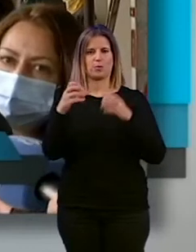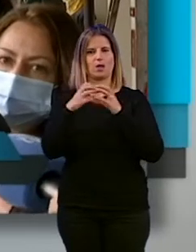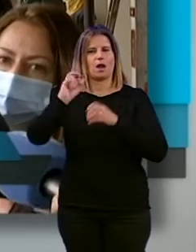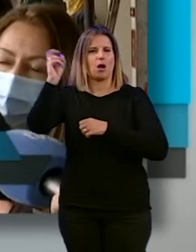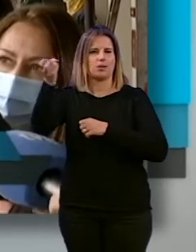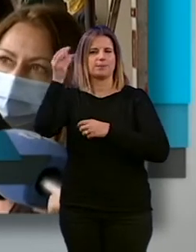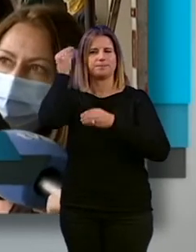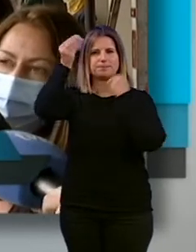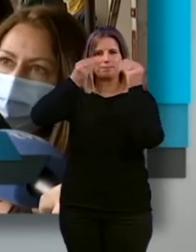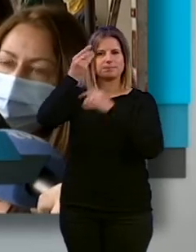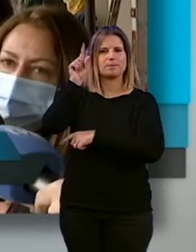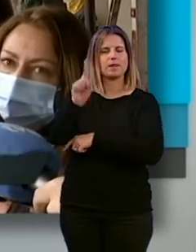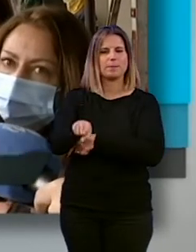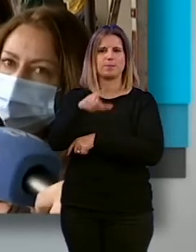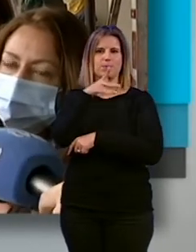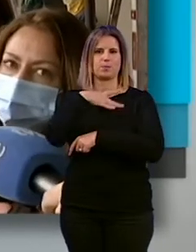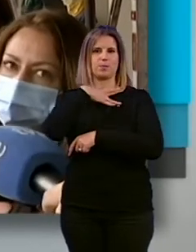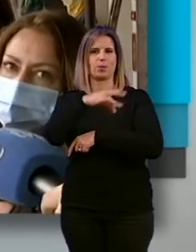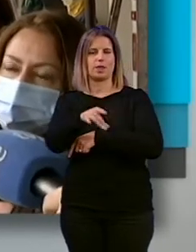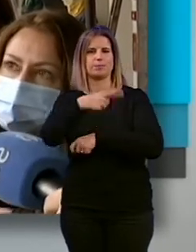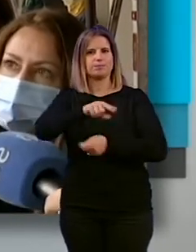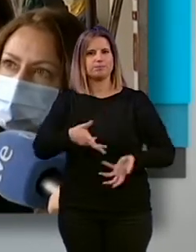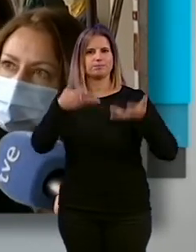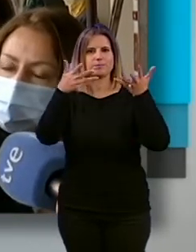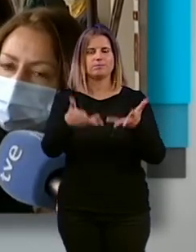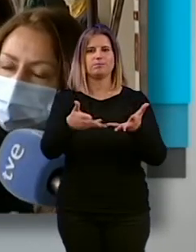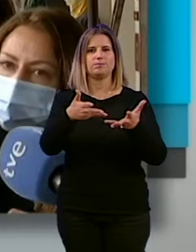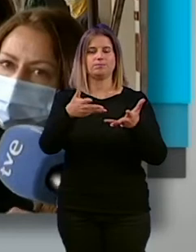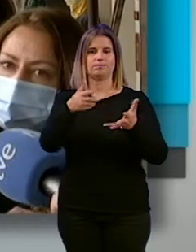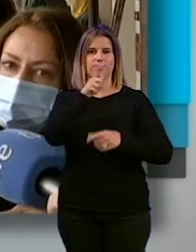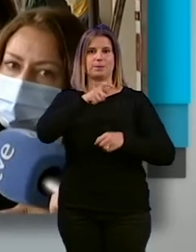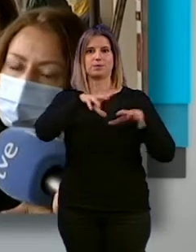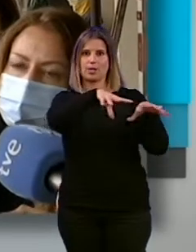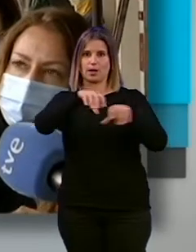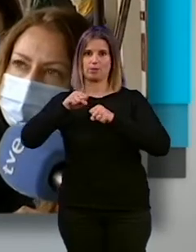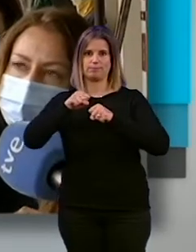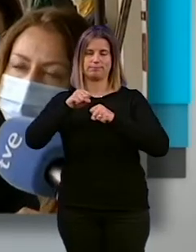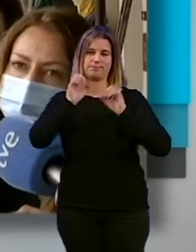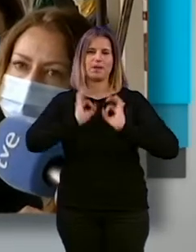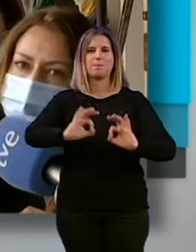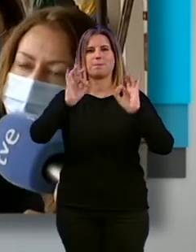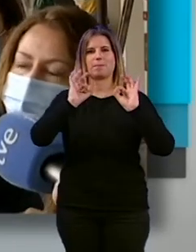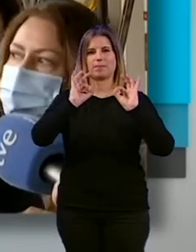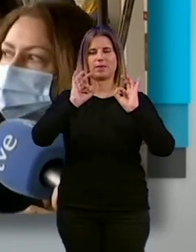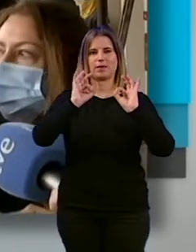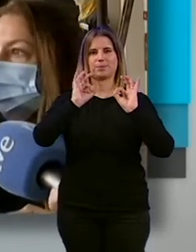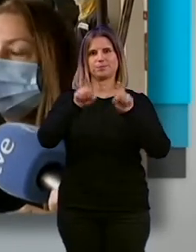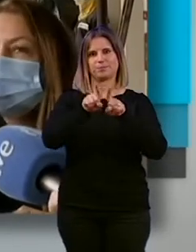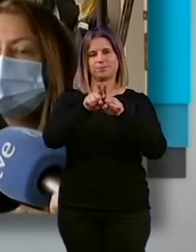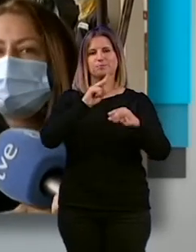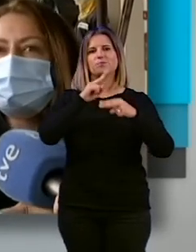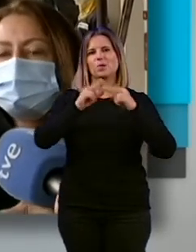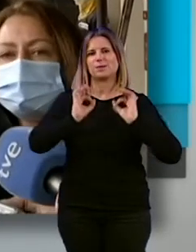barajando en poner a disposición de la acogida extraordinaria que es como se llama